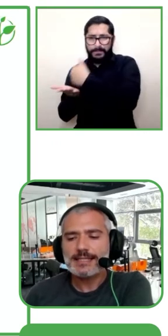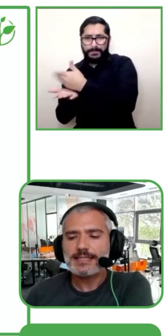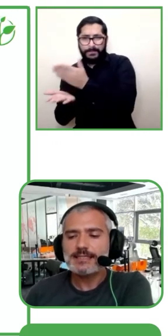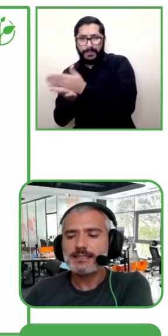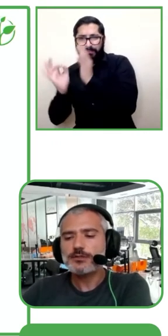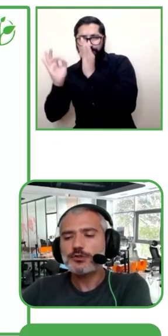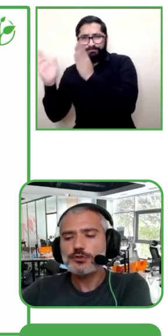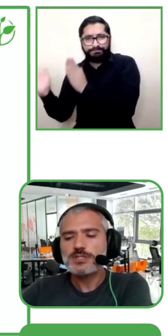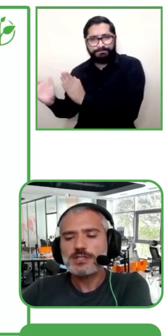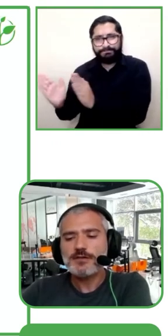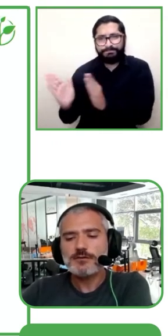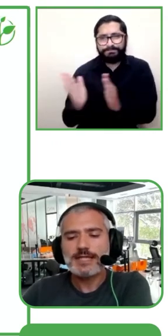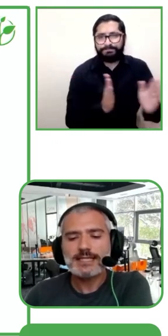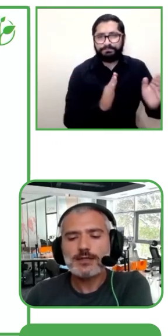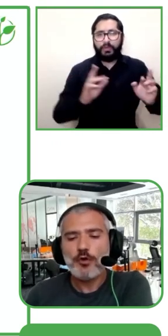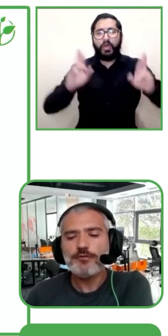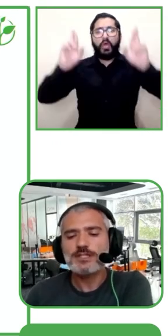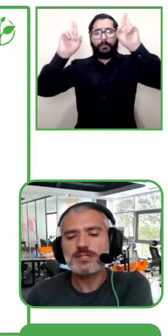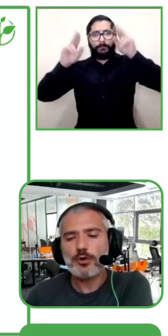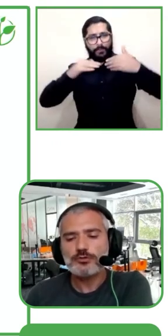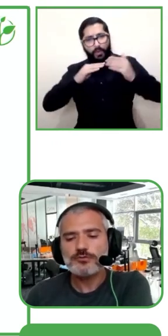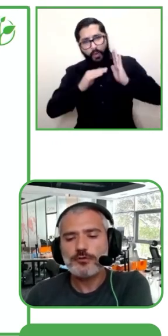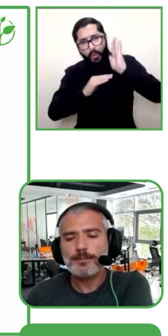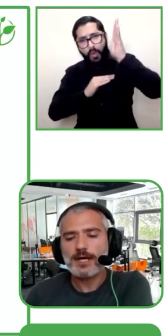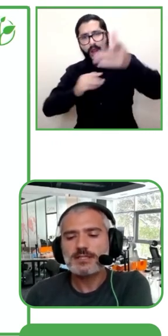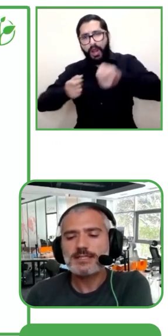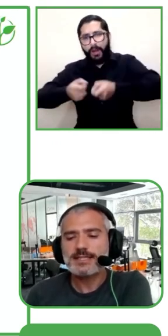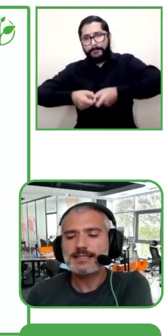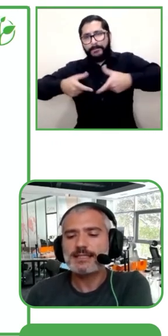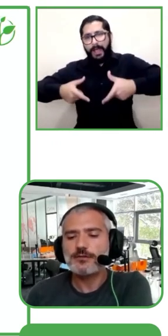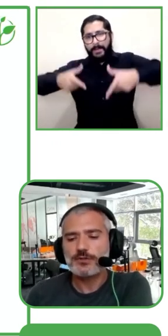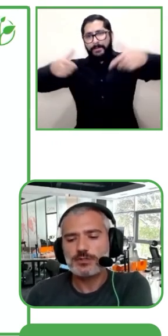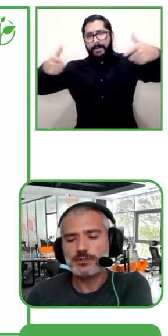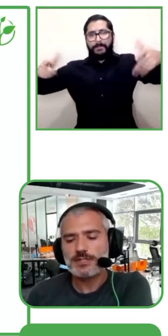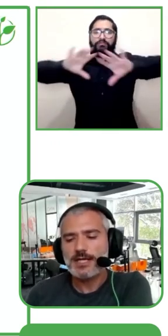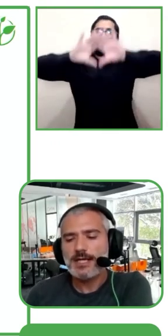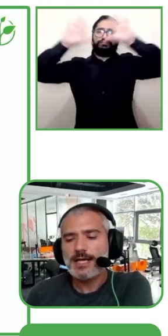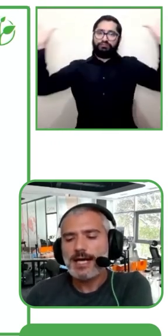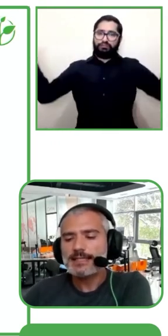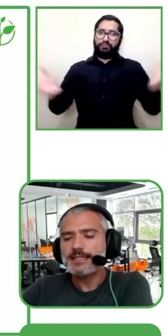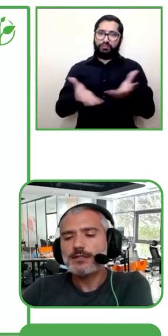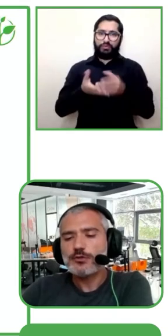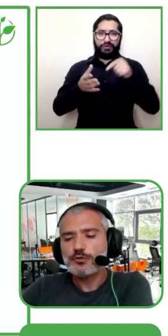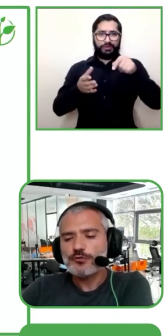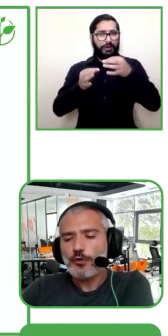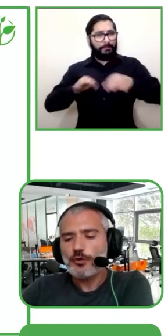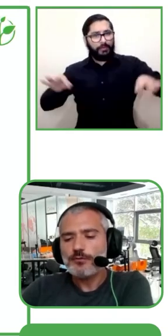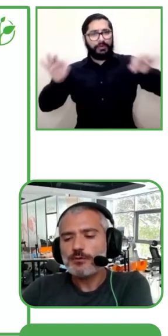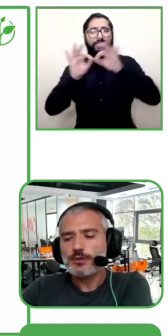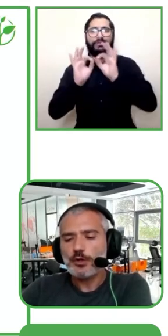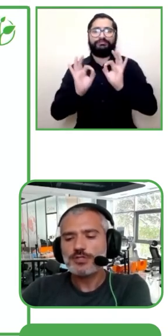marca globalmente después queremos